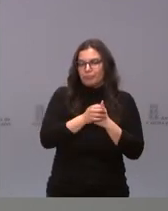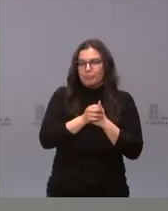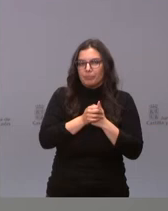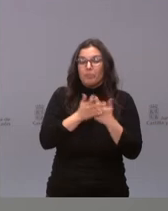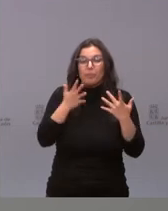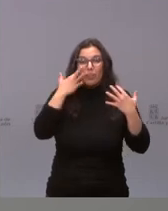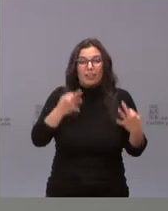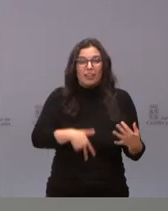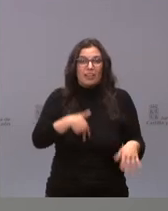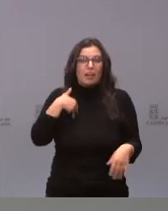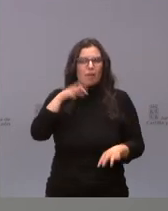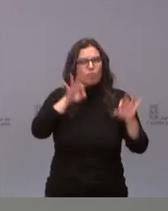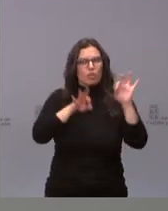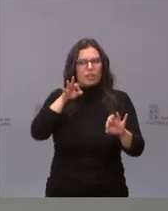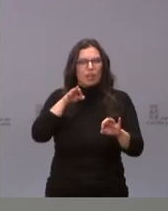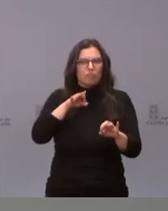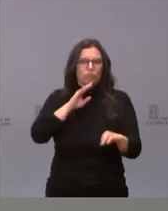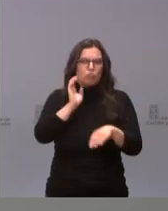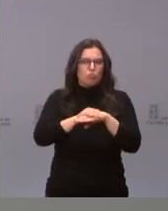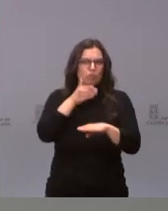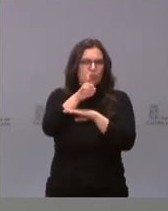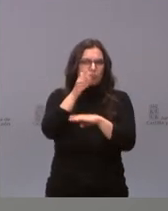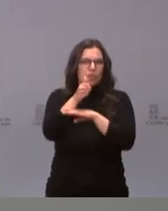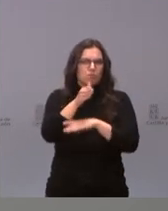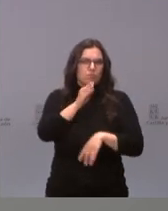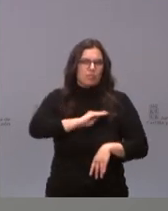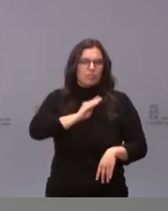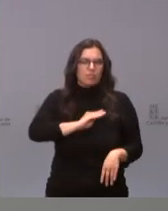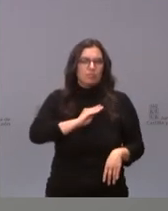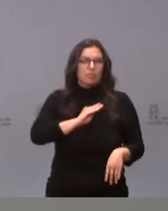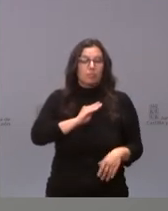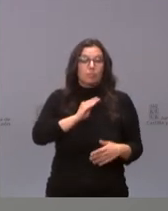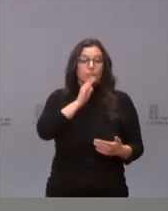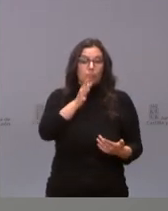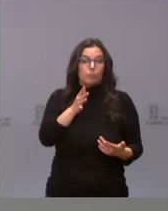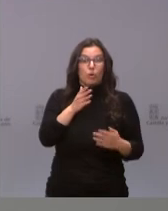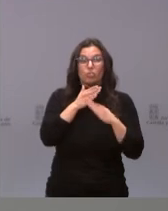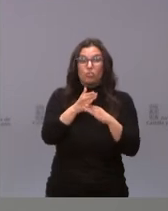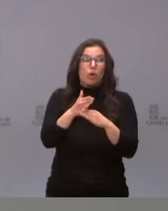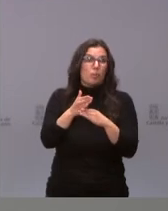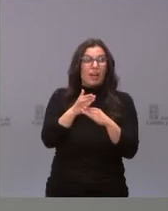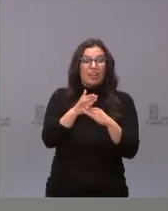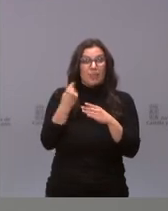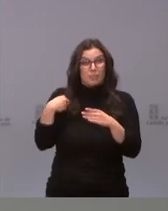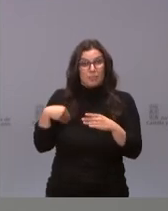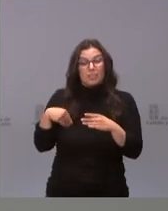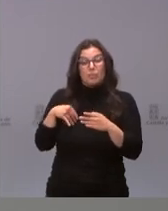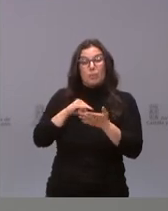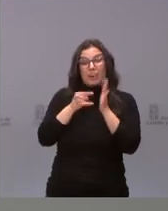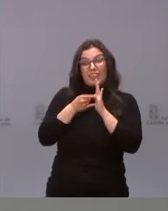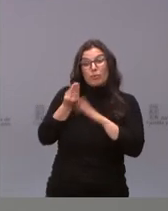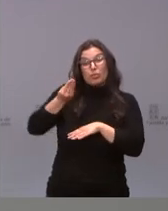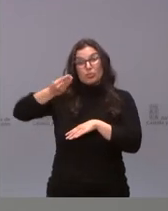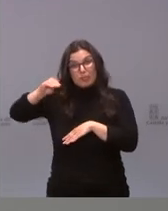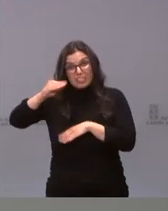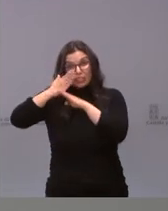en general, tenemos un porcentaje muy alto de respuesta, porque nos sobran casi siempre las que planificamos por encima.